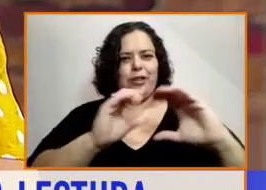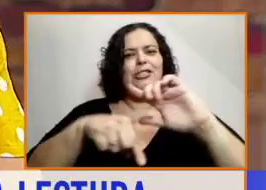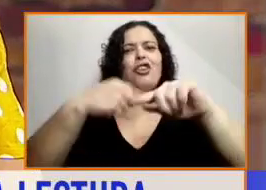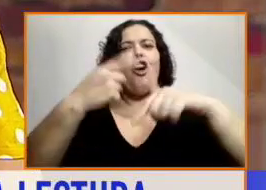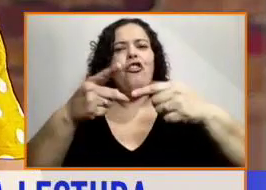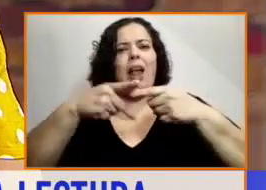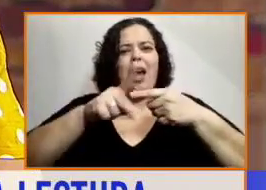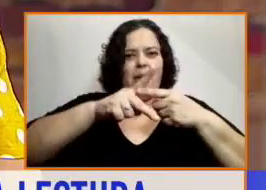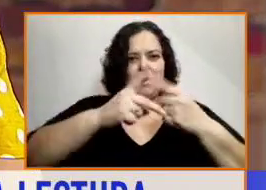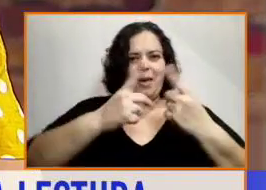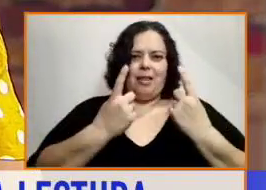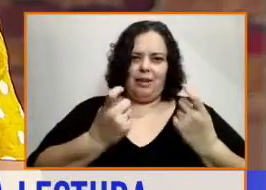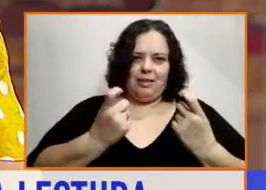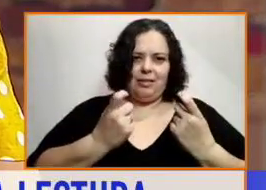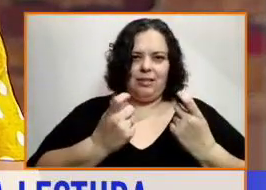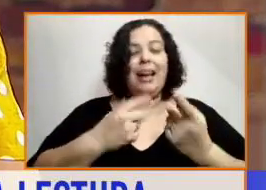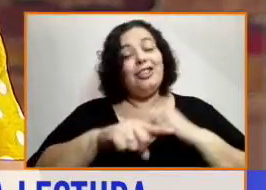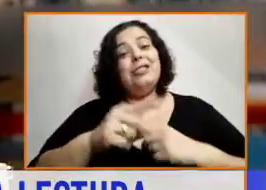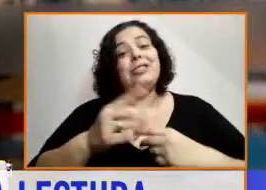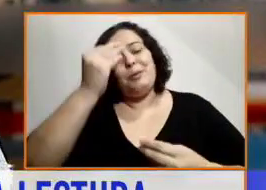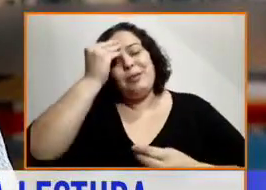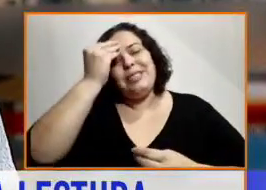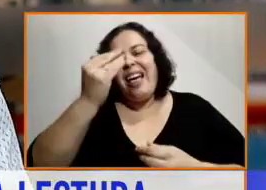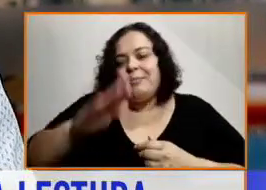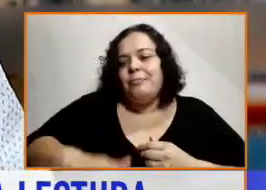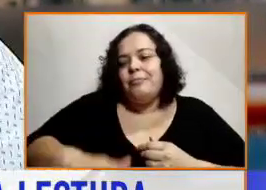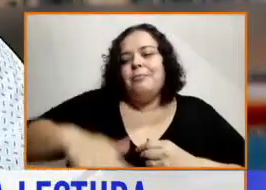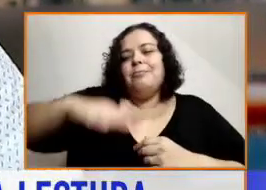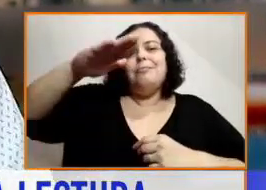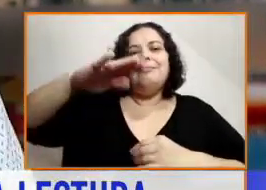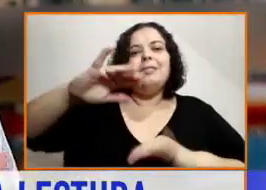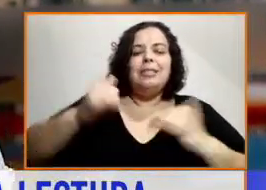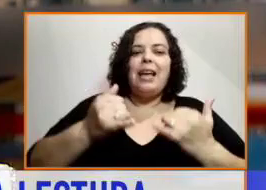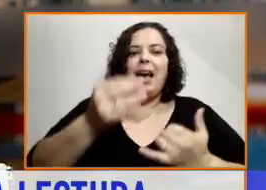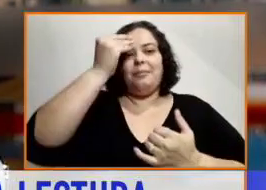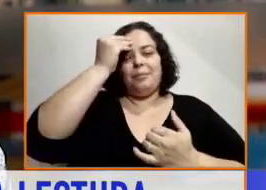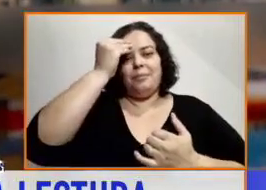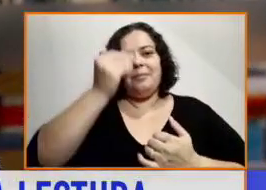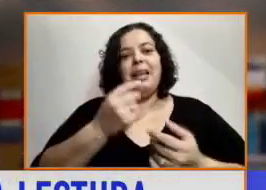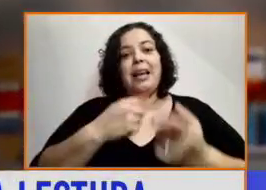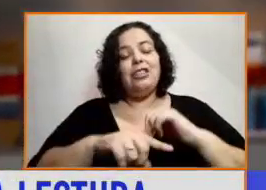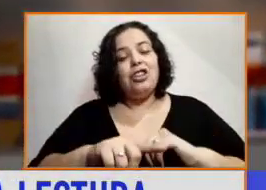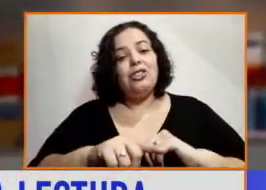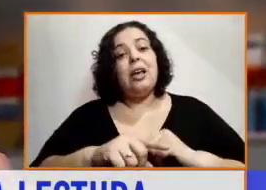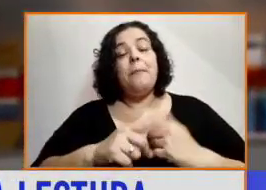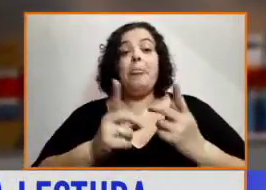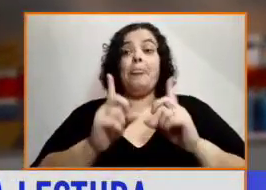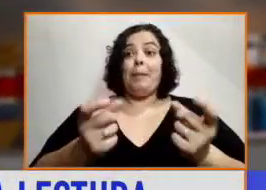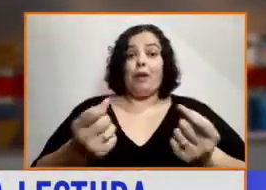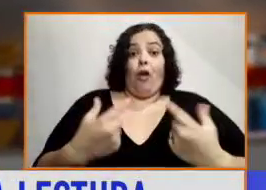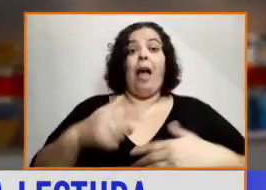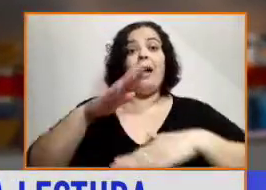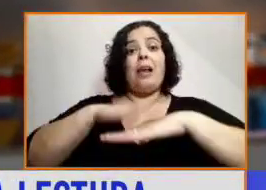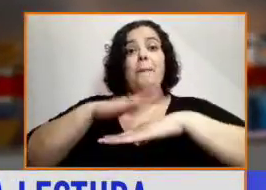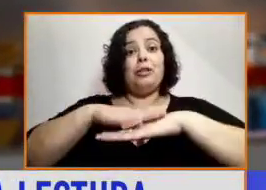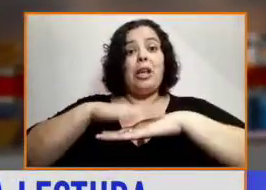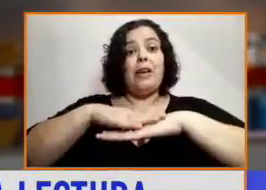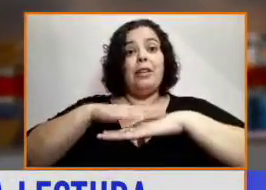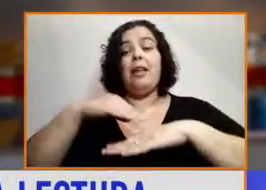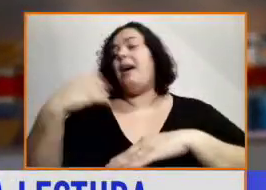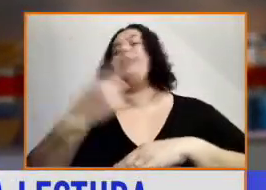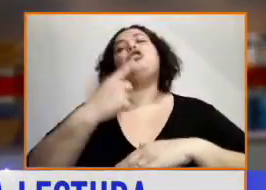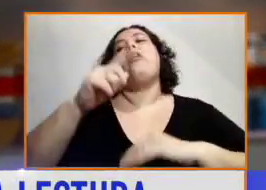porque es como que también nos carga responsabilidad a la sociedad entera.